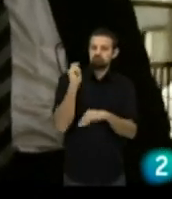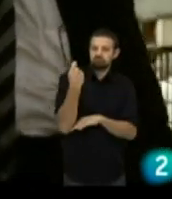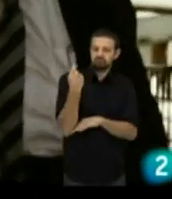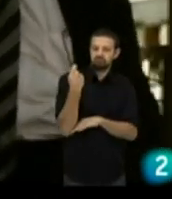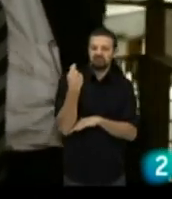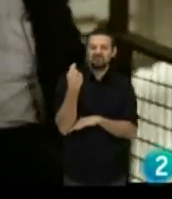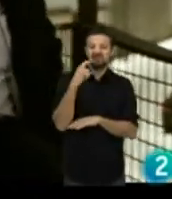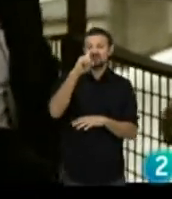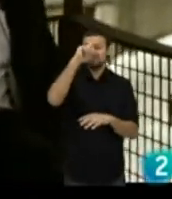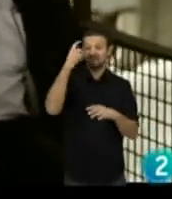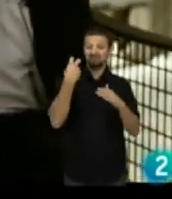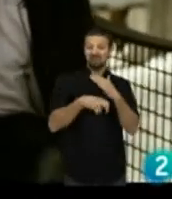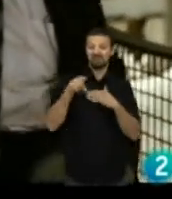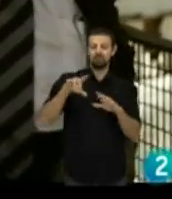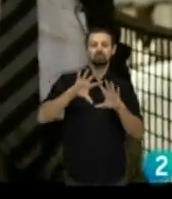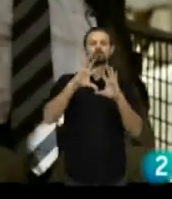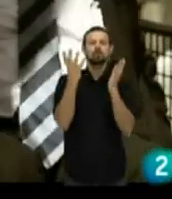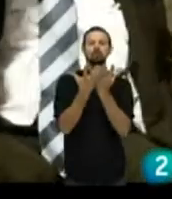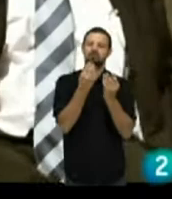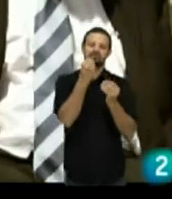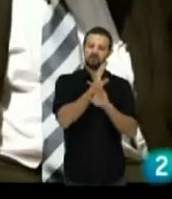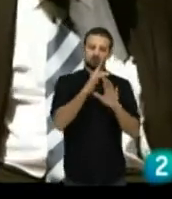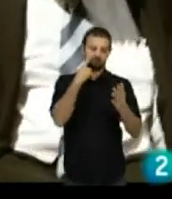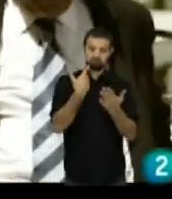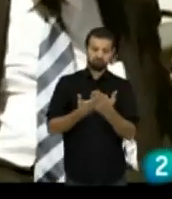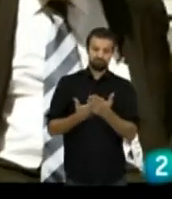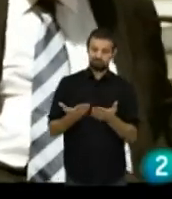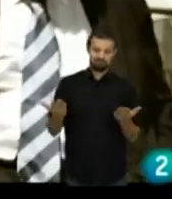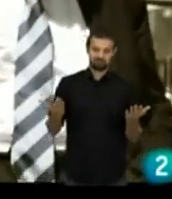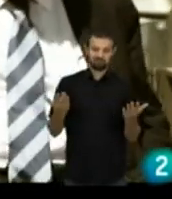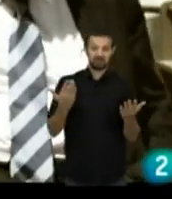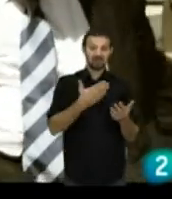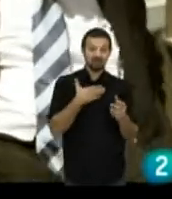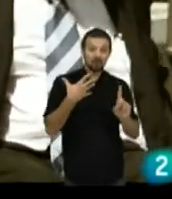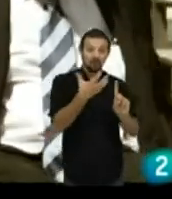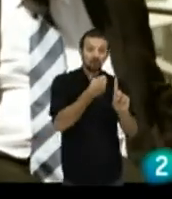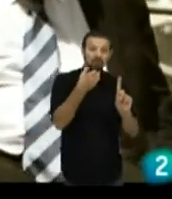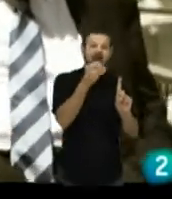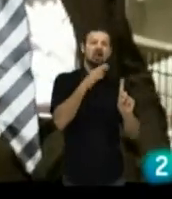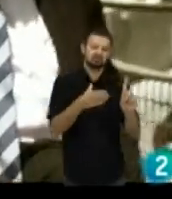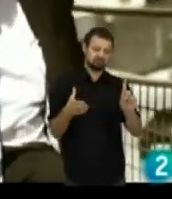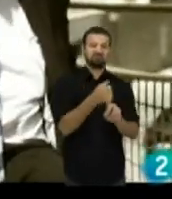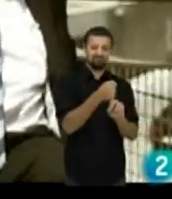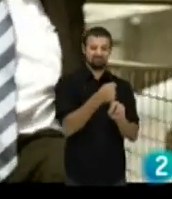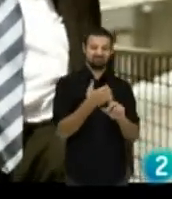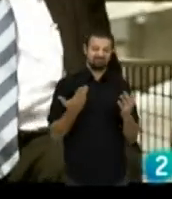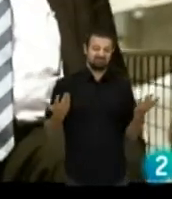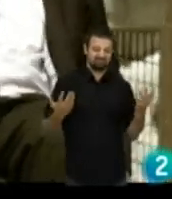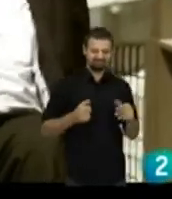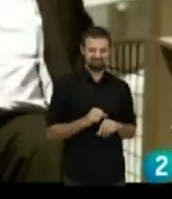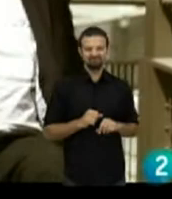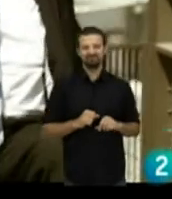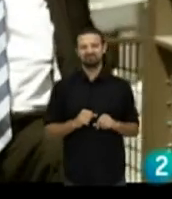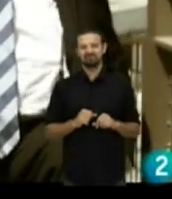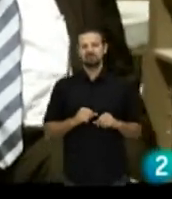que ahora el metro en Madrid es uno de los mejores metros del mundo. Cuando buscas la utopía, cuando realmente se consigue,